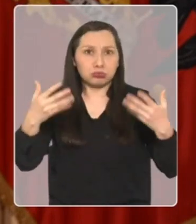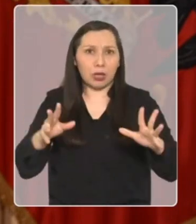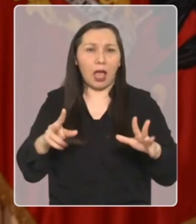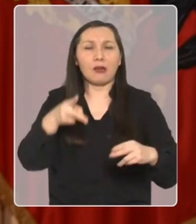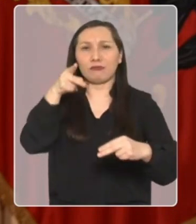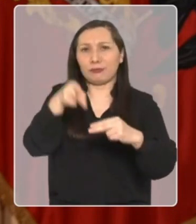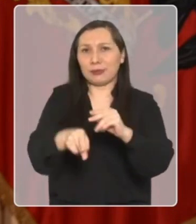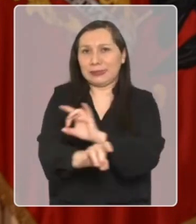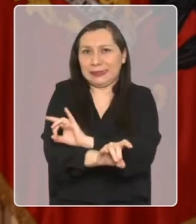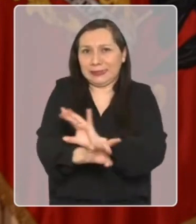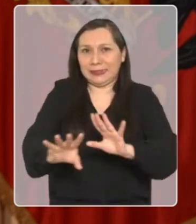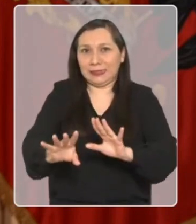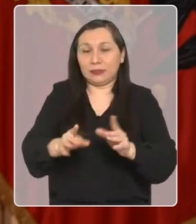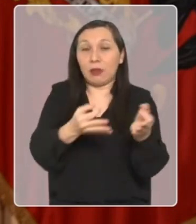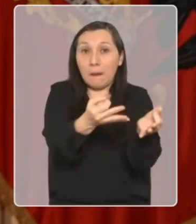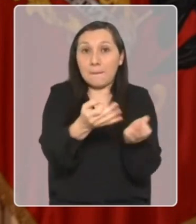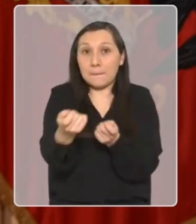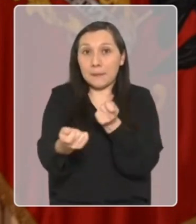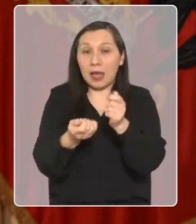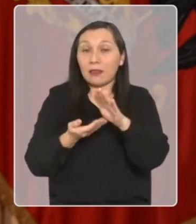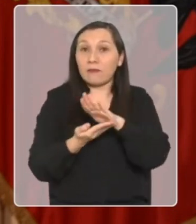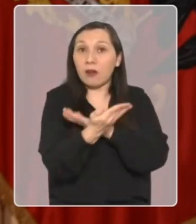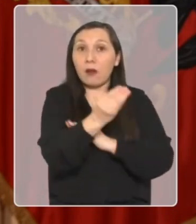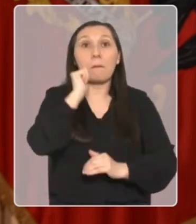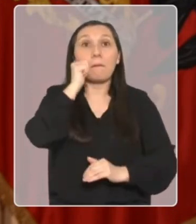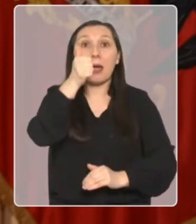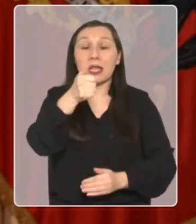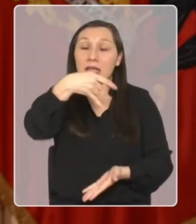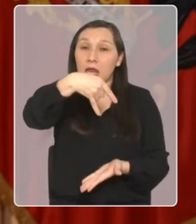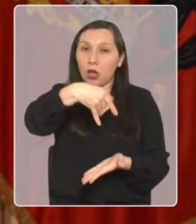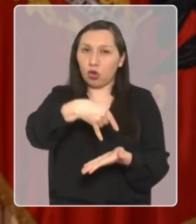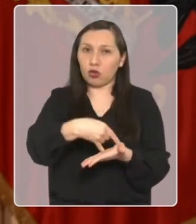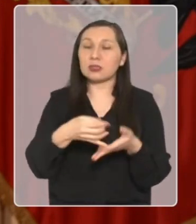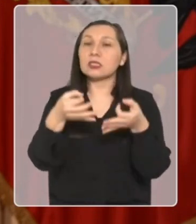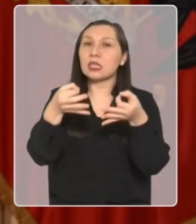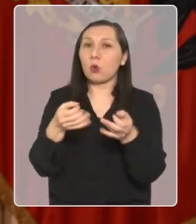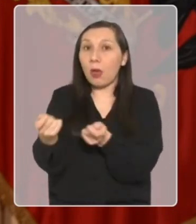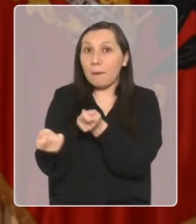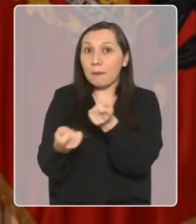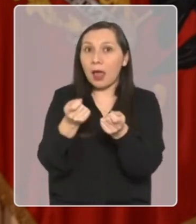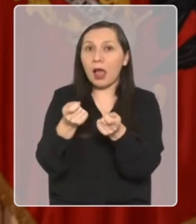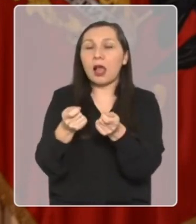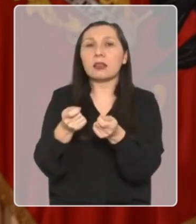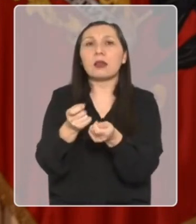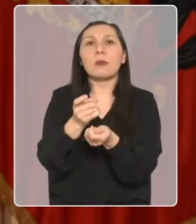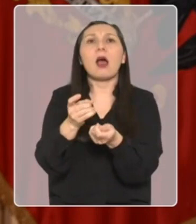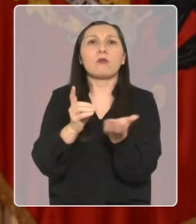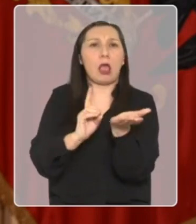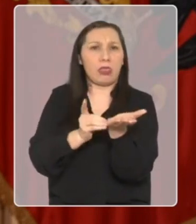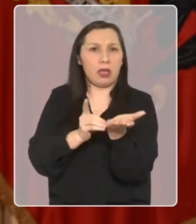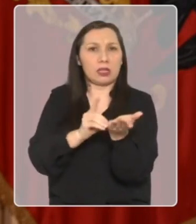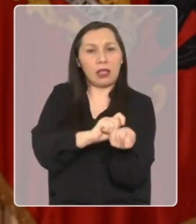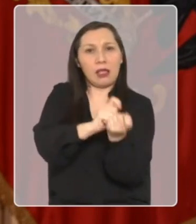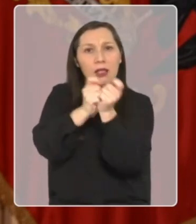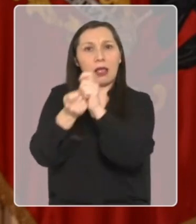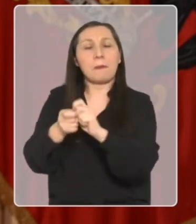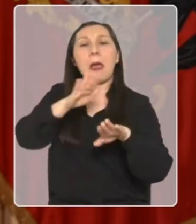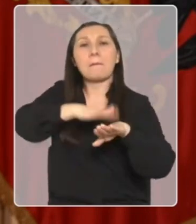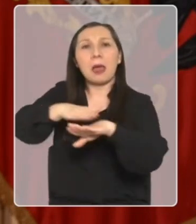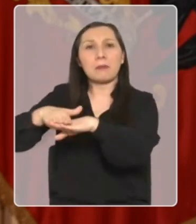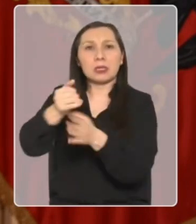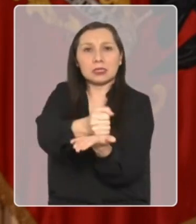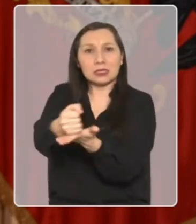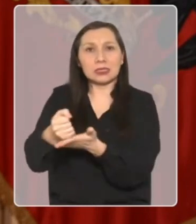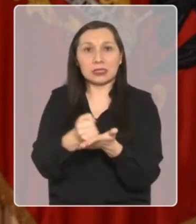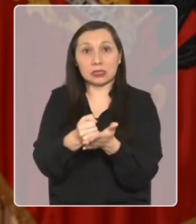El presupuesto que vamos a enviar mañana al Congreso asegura recursos para digitalizar 240 permisos